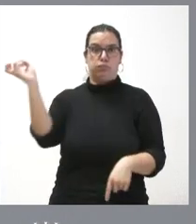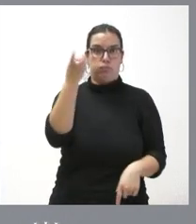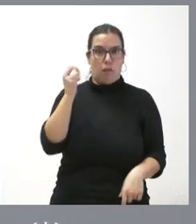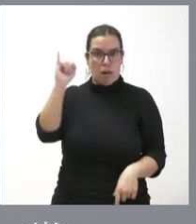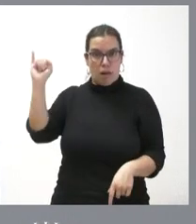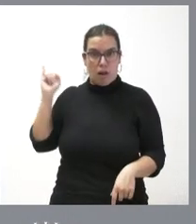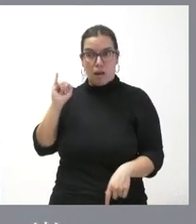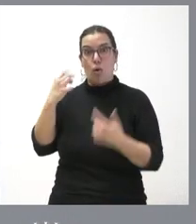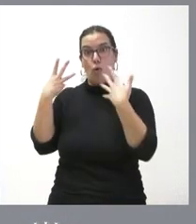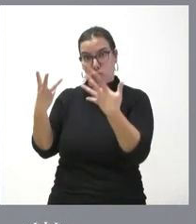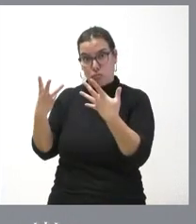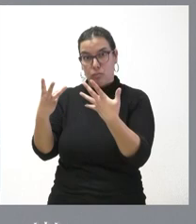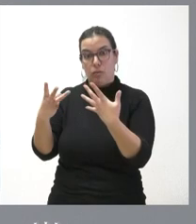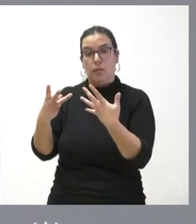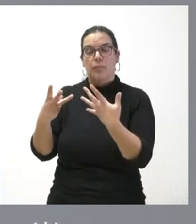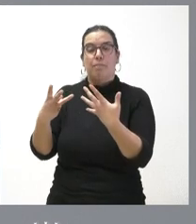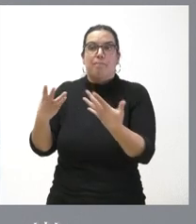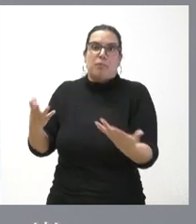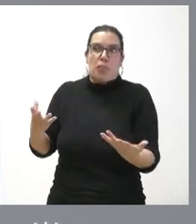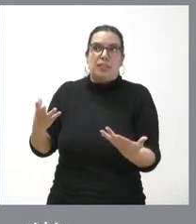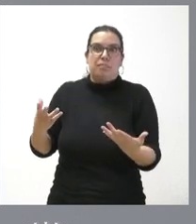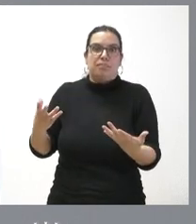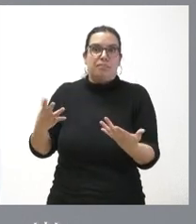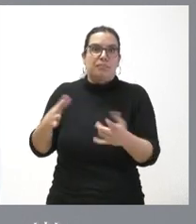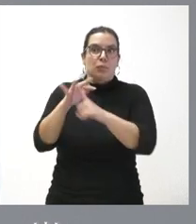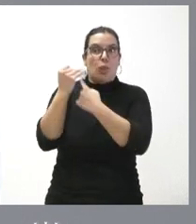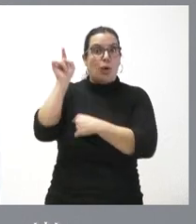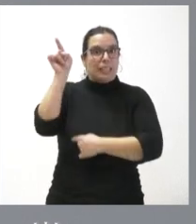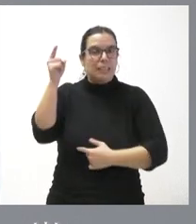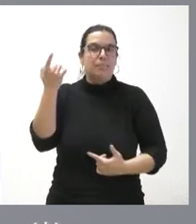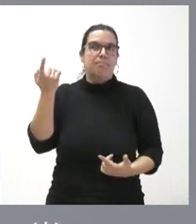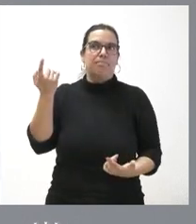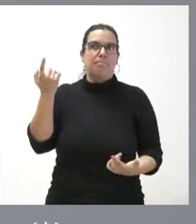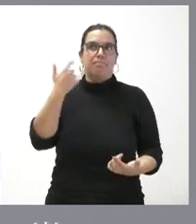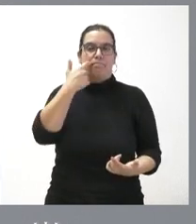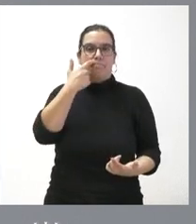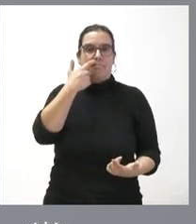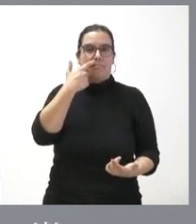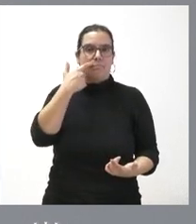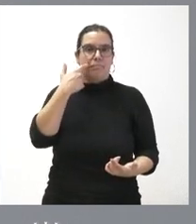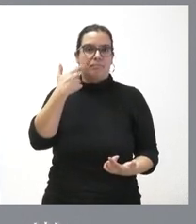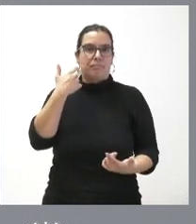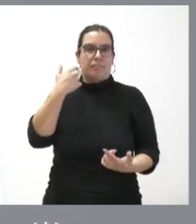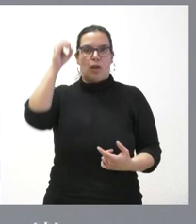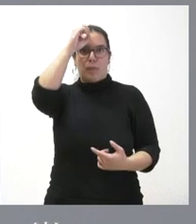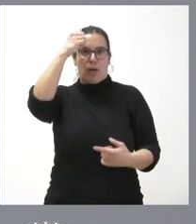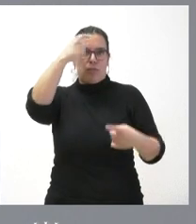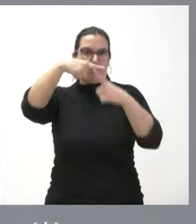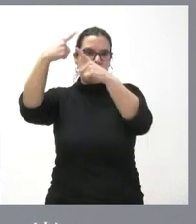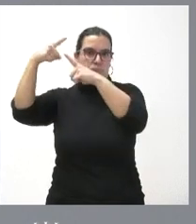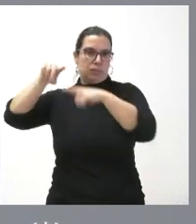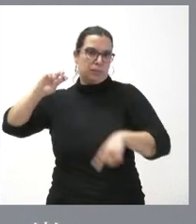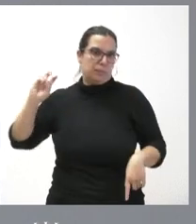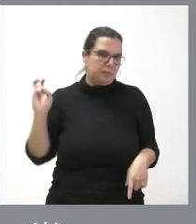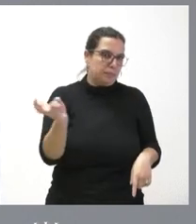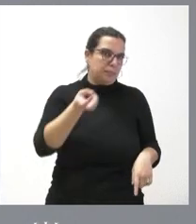habiendo ocho partidos políticos pues lógicamente las circunstancias y las diversidades son mucho más amplias